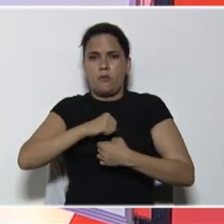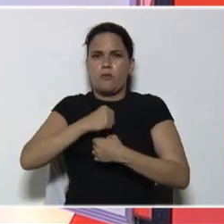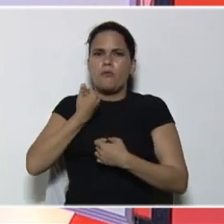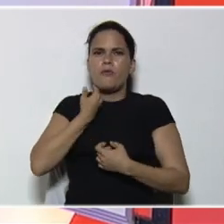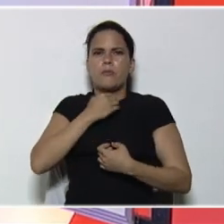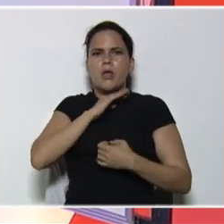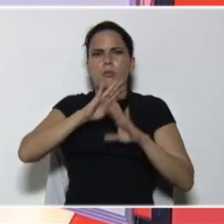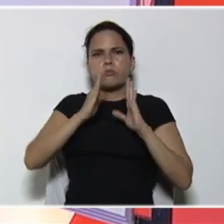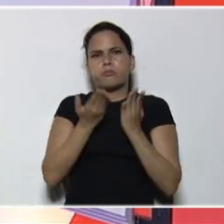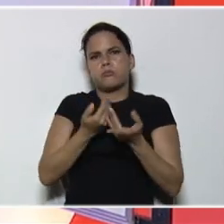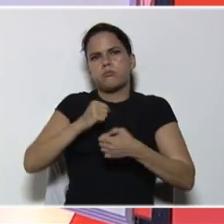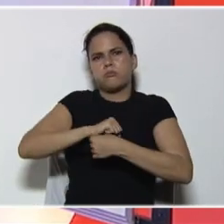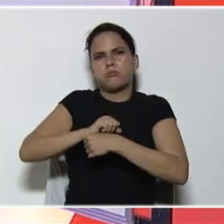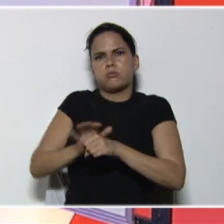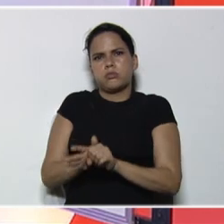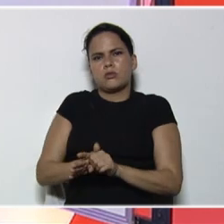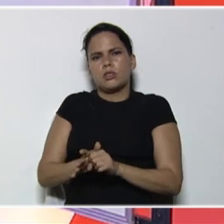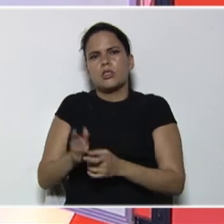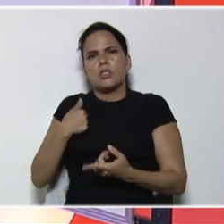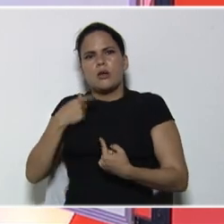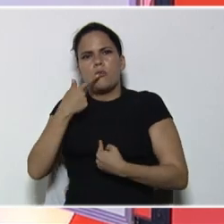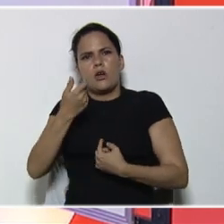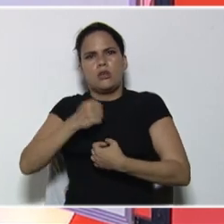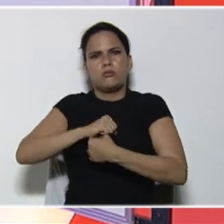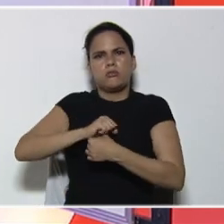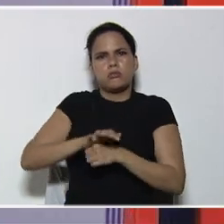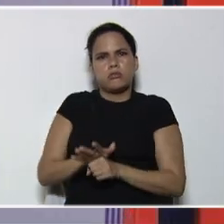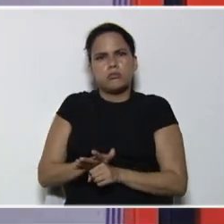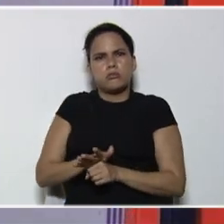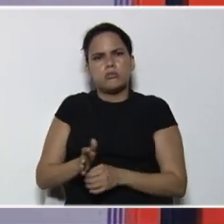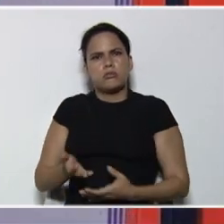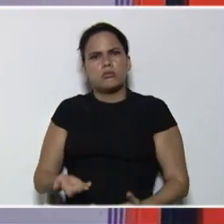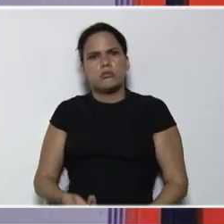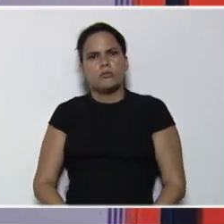digamos que, el virus, la bacteria,